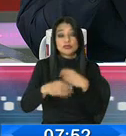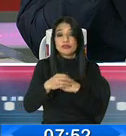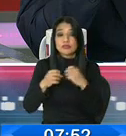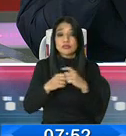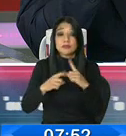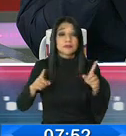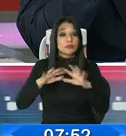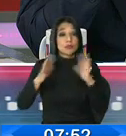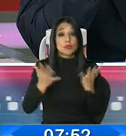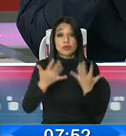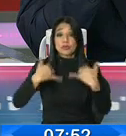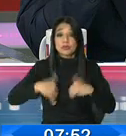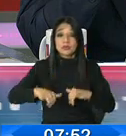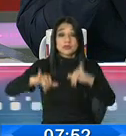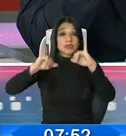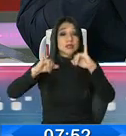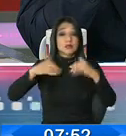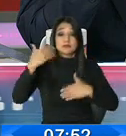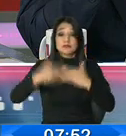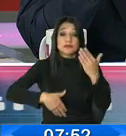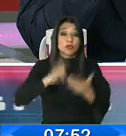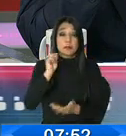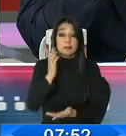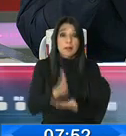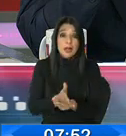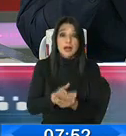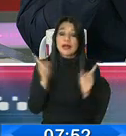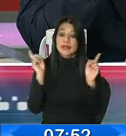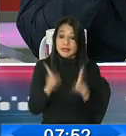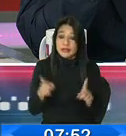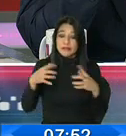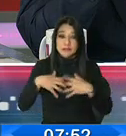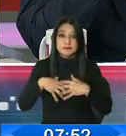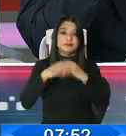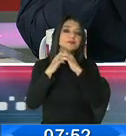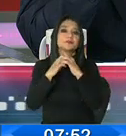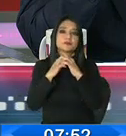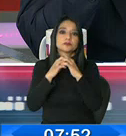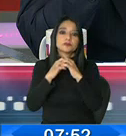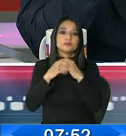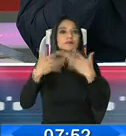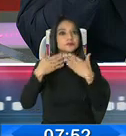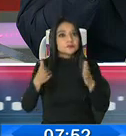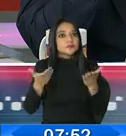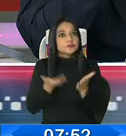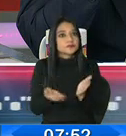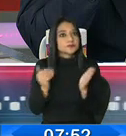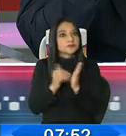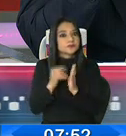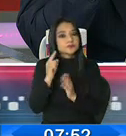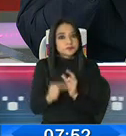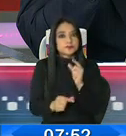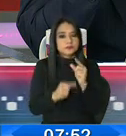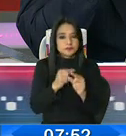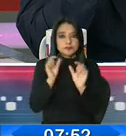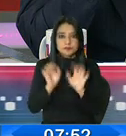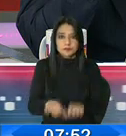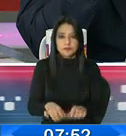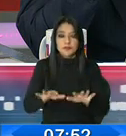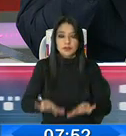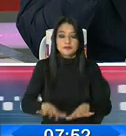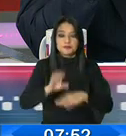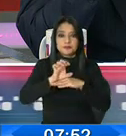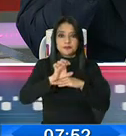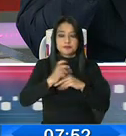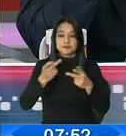pero el mundo sigue, el mundo continúa. Lo que tenemos es que reactivarnos, tener una reapertura, que es la que se viene desarrollando en el